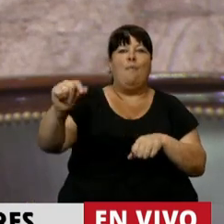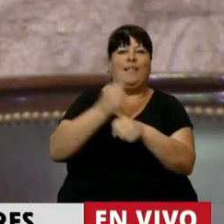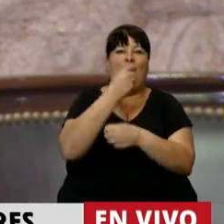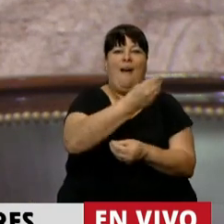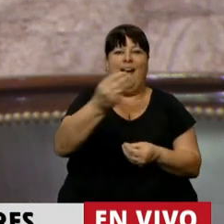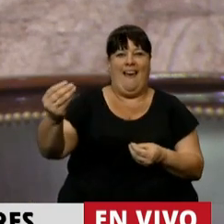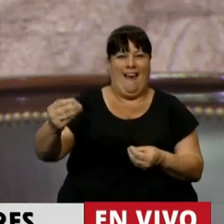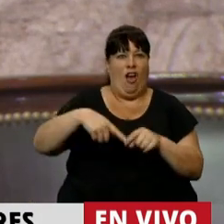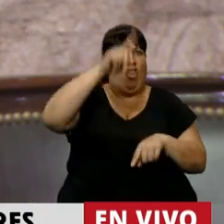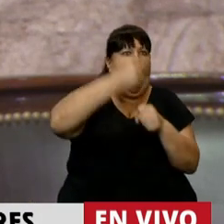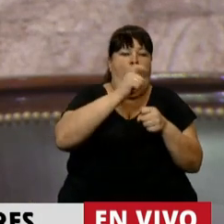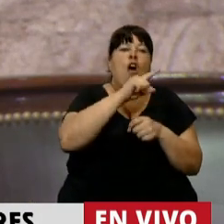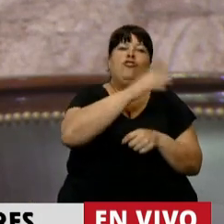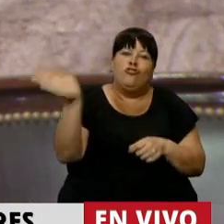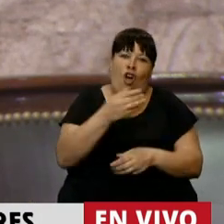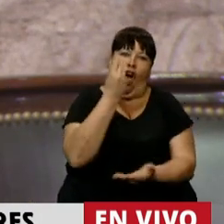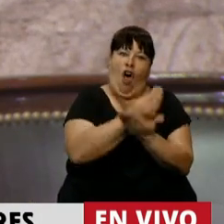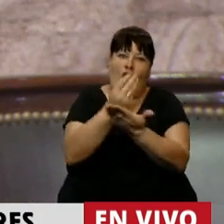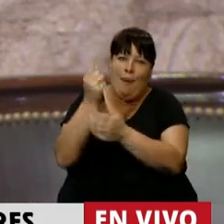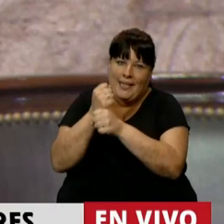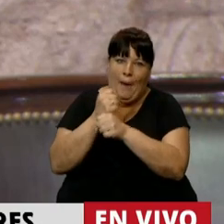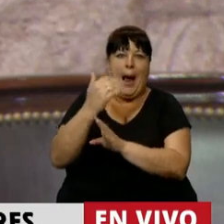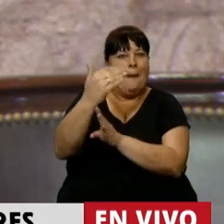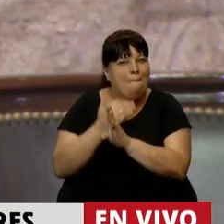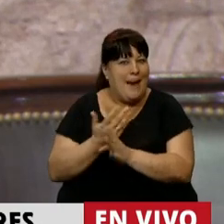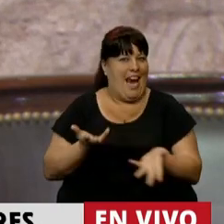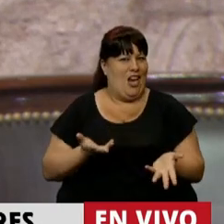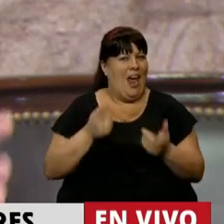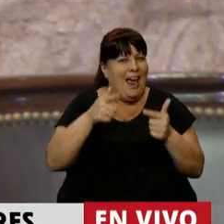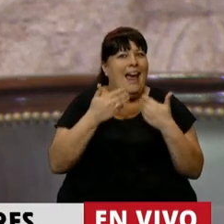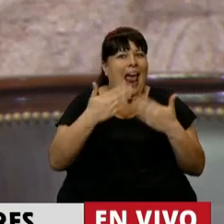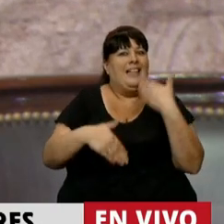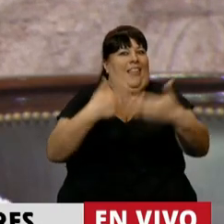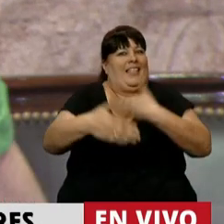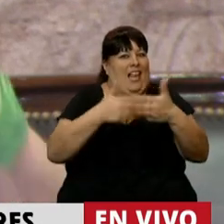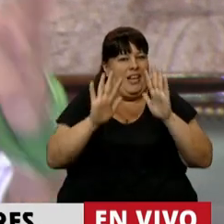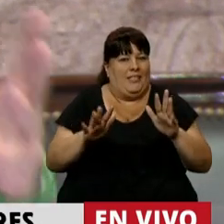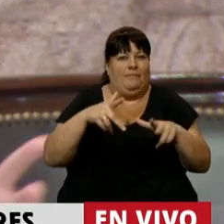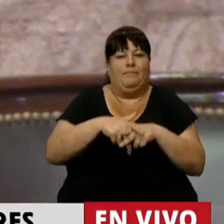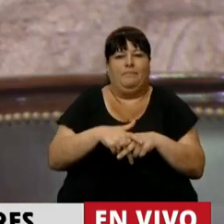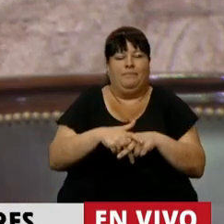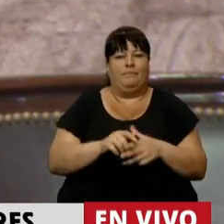trabajo para que todos tengan trabajo, para que se trabaje menos. Eso permite hoy el desarrollo de la técnica.